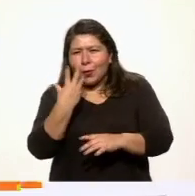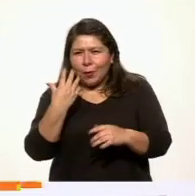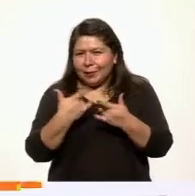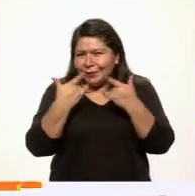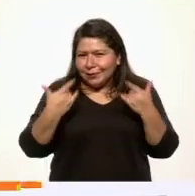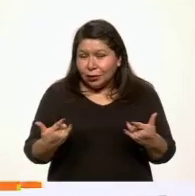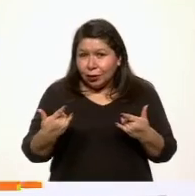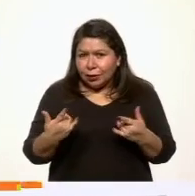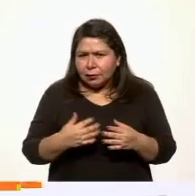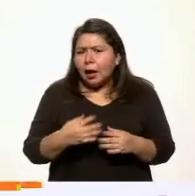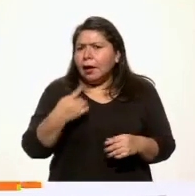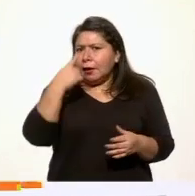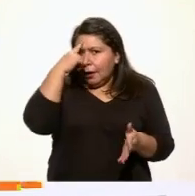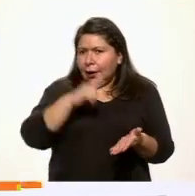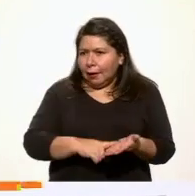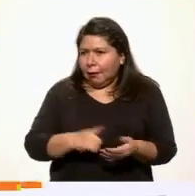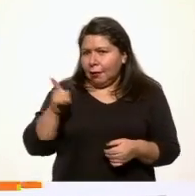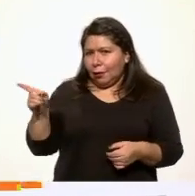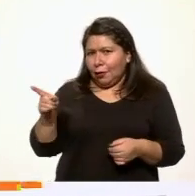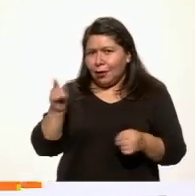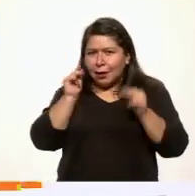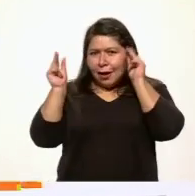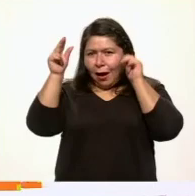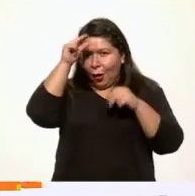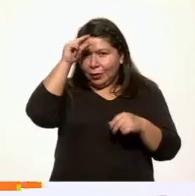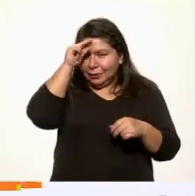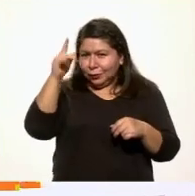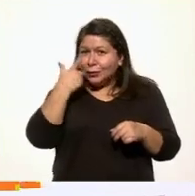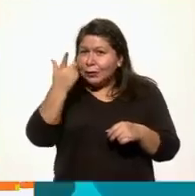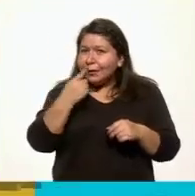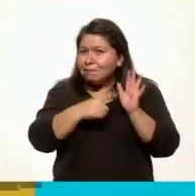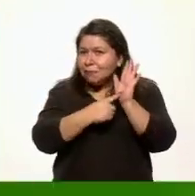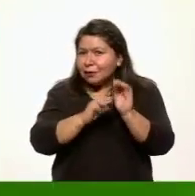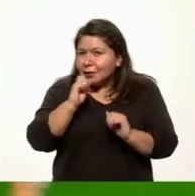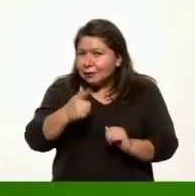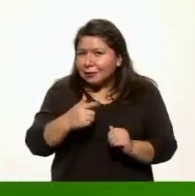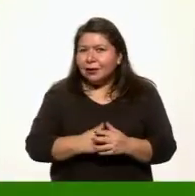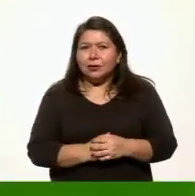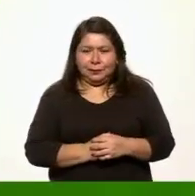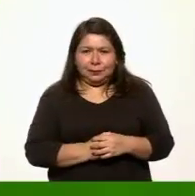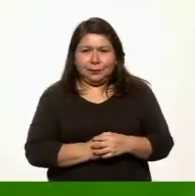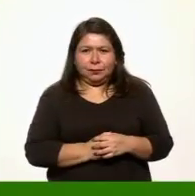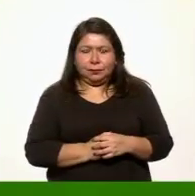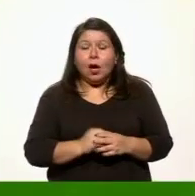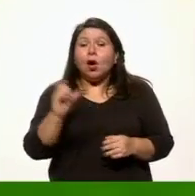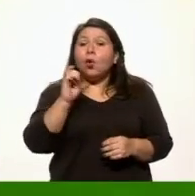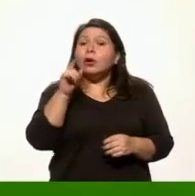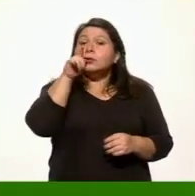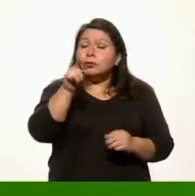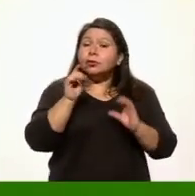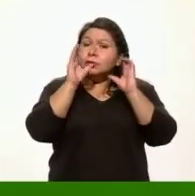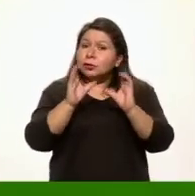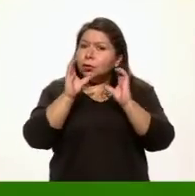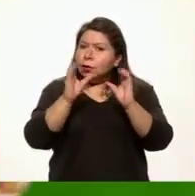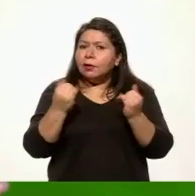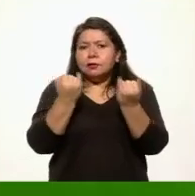¡Uy! Creo que Ajolisto quiere decirnos algo. ¡Adelante, Ajolisto! Al cuidarte tú, cuidas